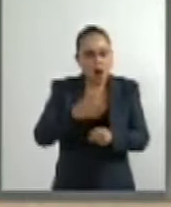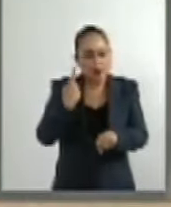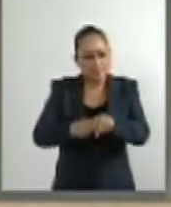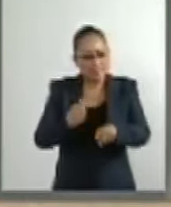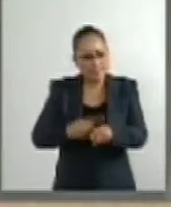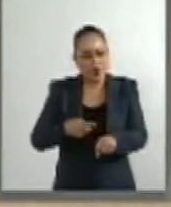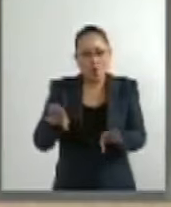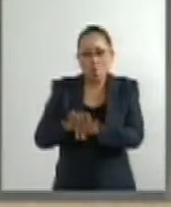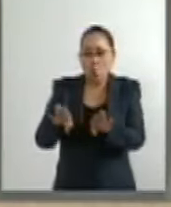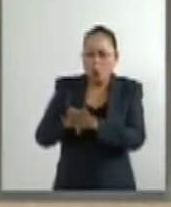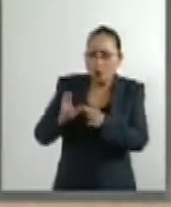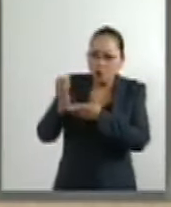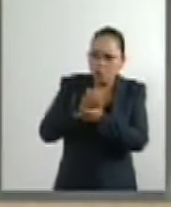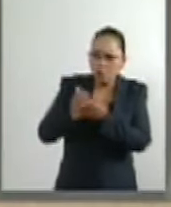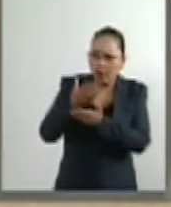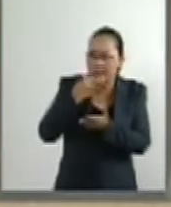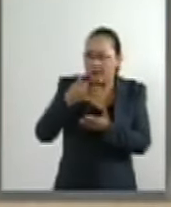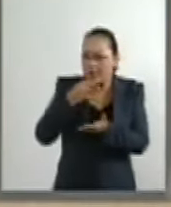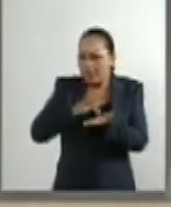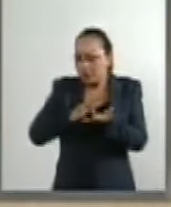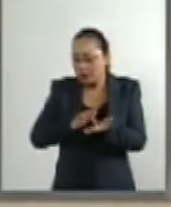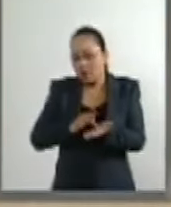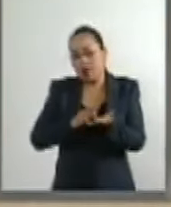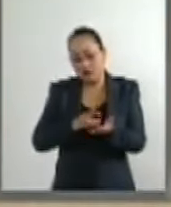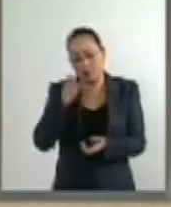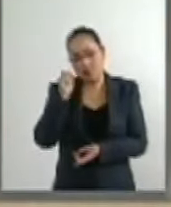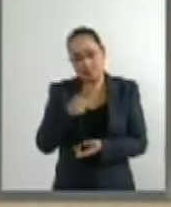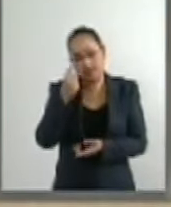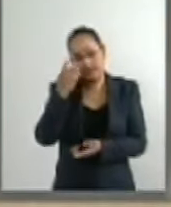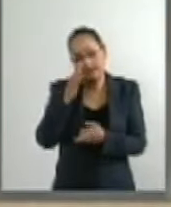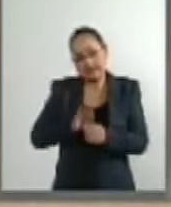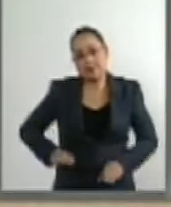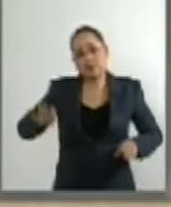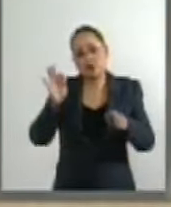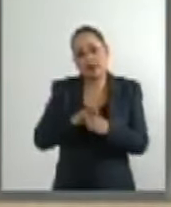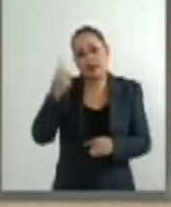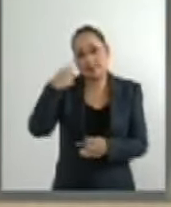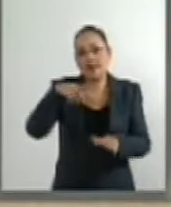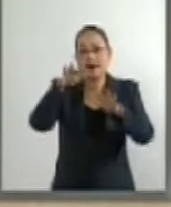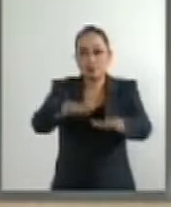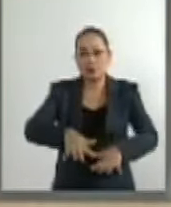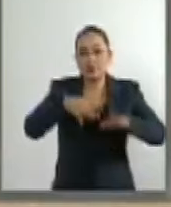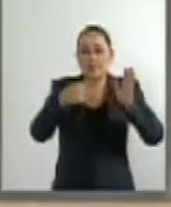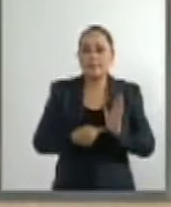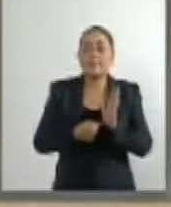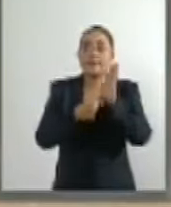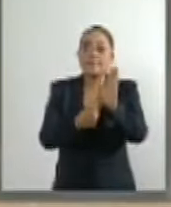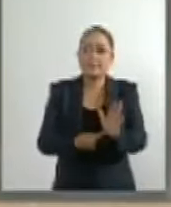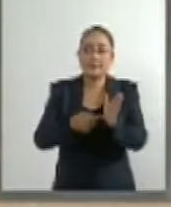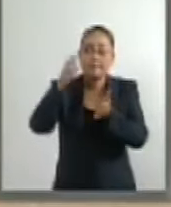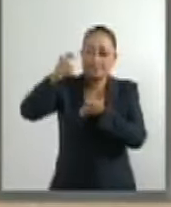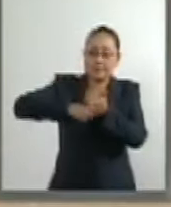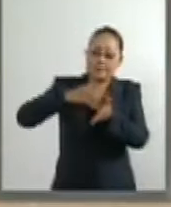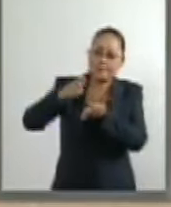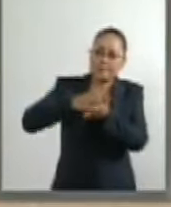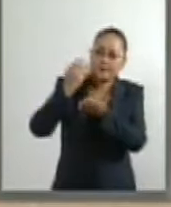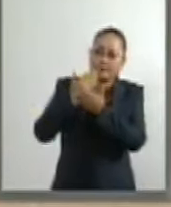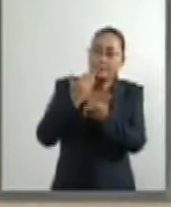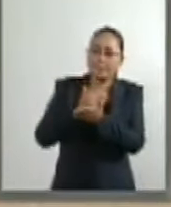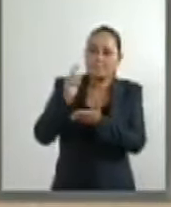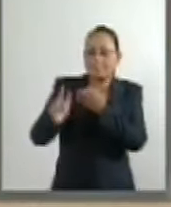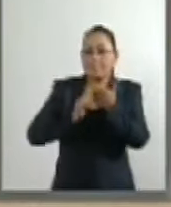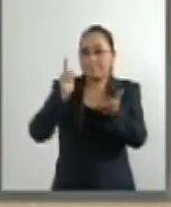tratamiento, considero oportuno presentar ante esta soberanía una reforma a la Ley de